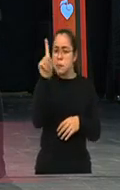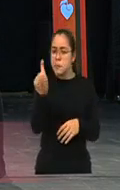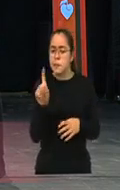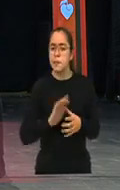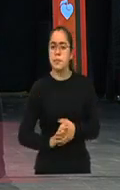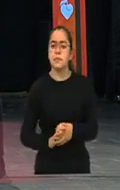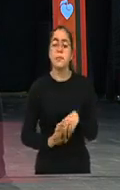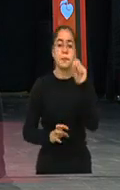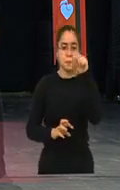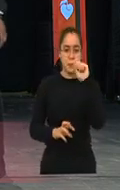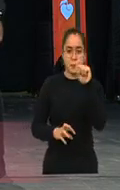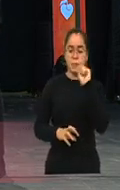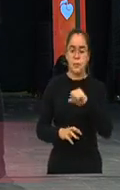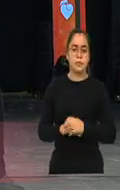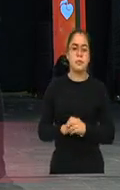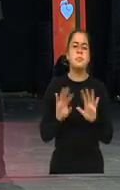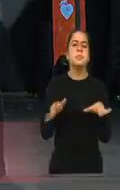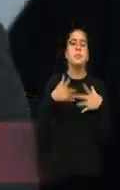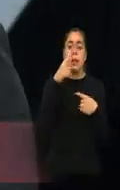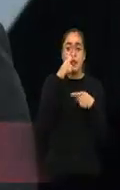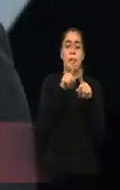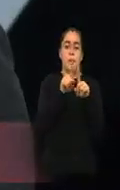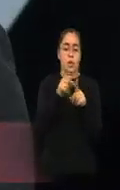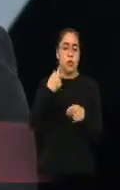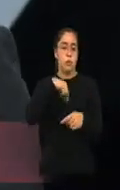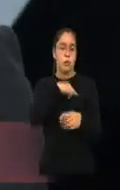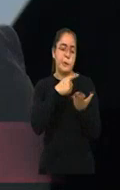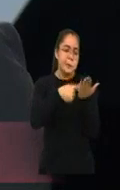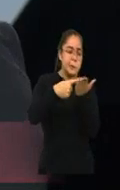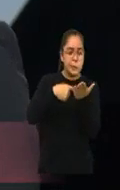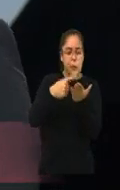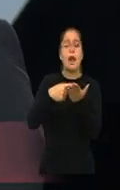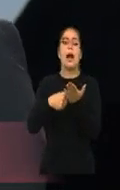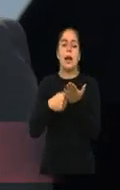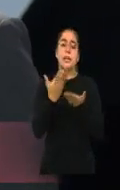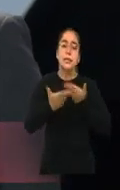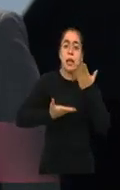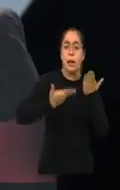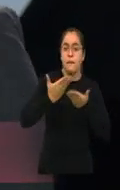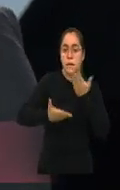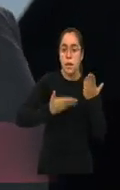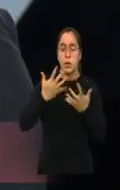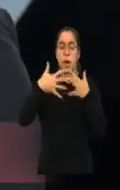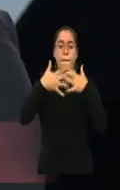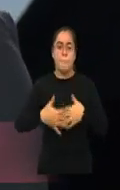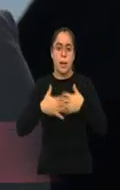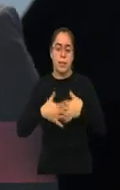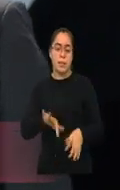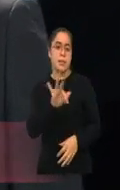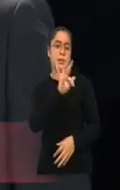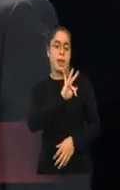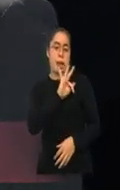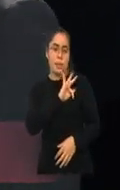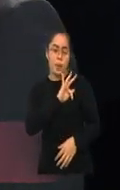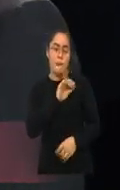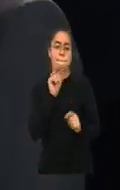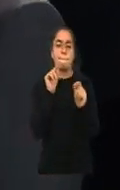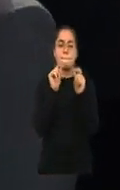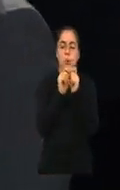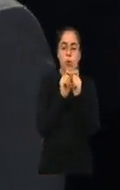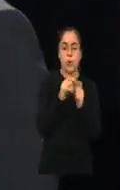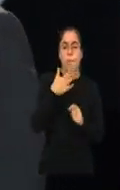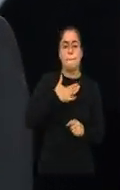Claro. De común acuerdo también pusimos entonces al servicio de las empresas está teletón.mintrabajo.gov